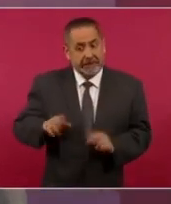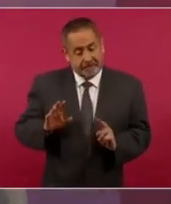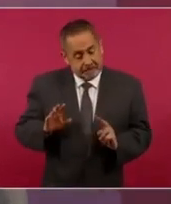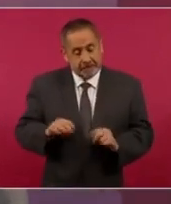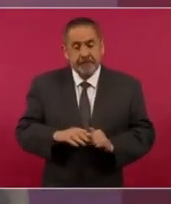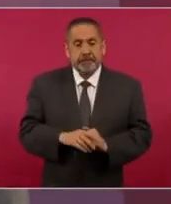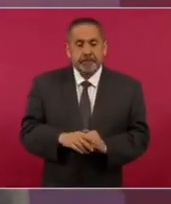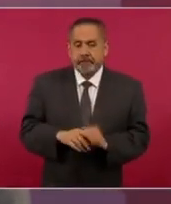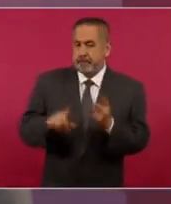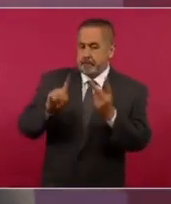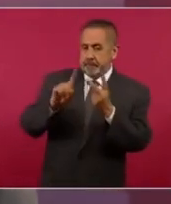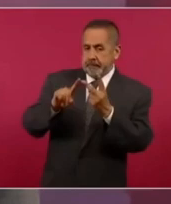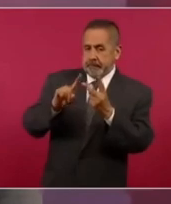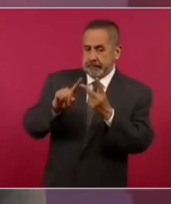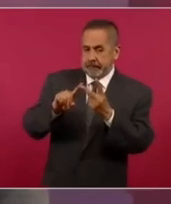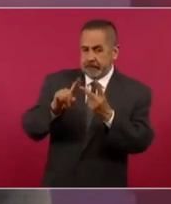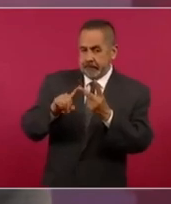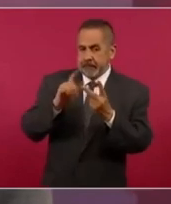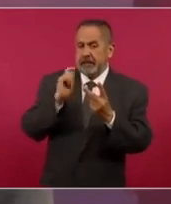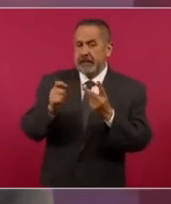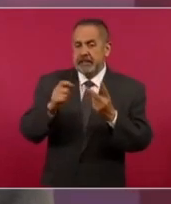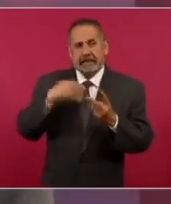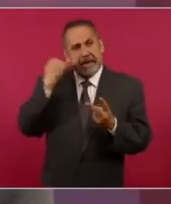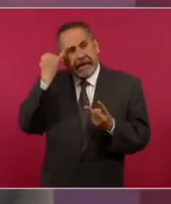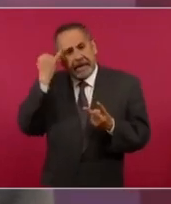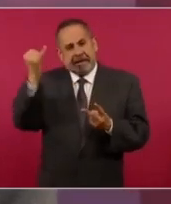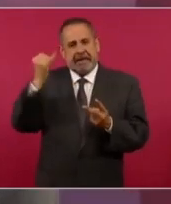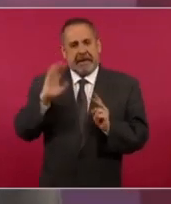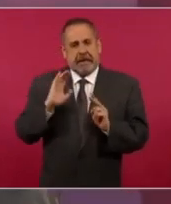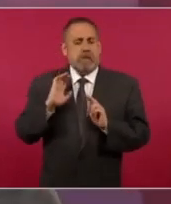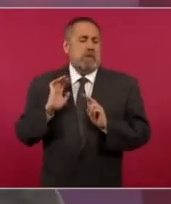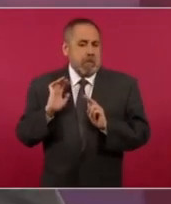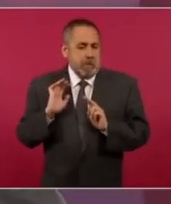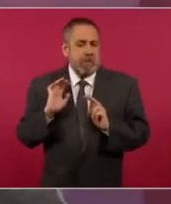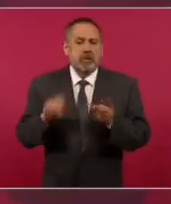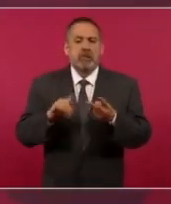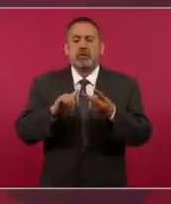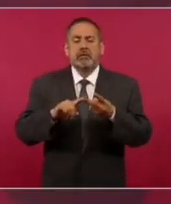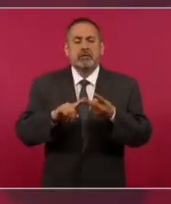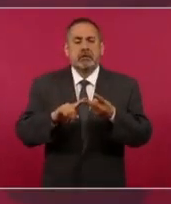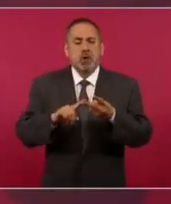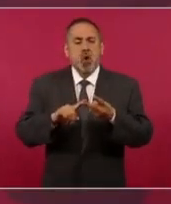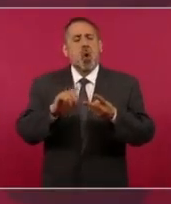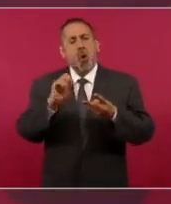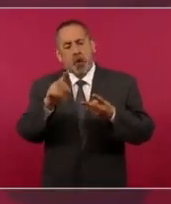Lo segundo es que, en efecto,